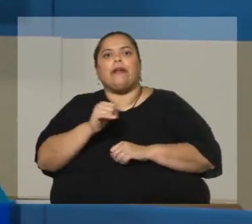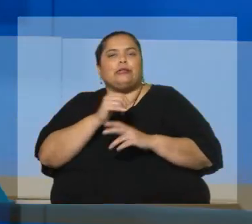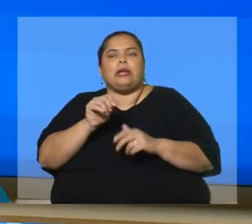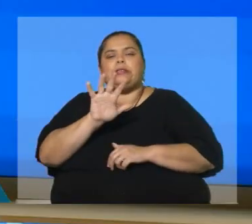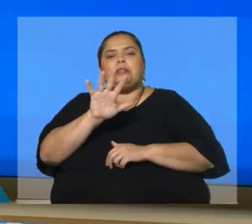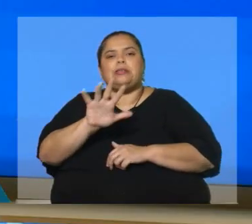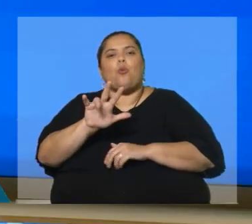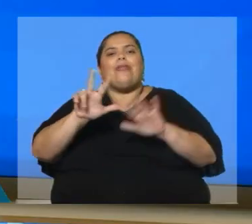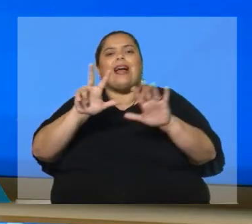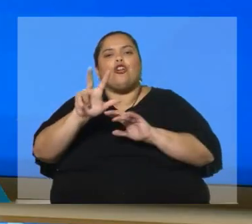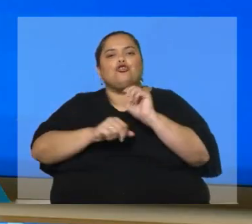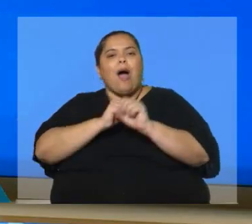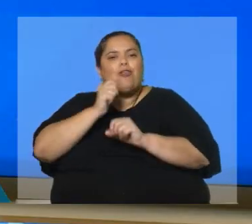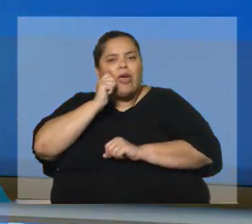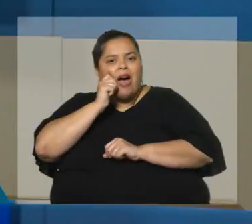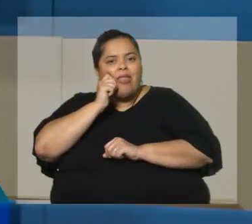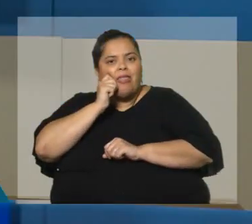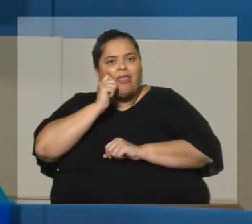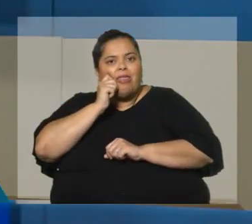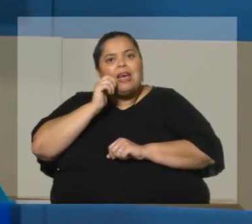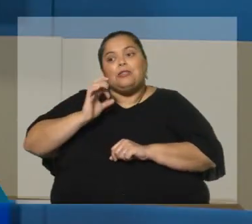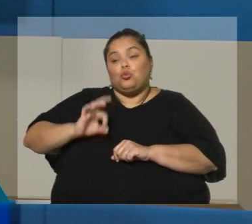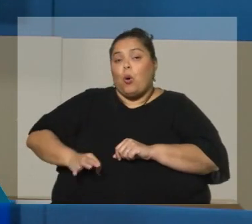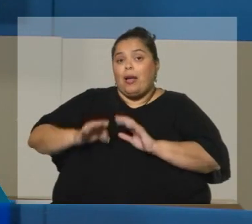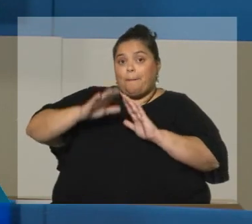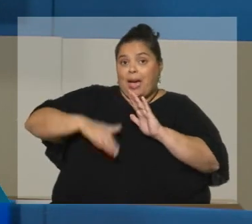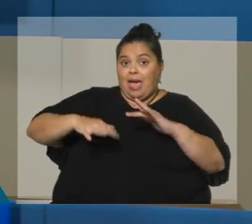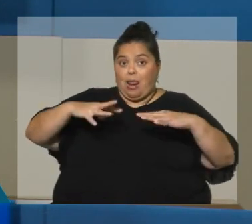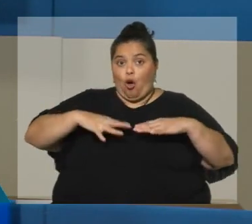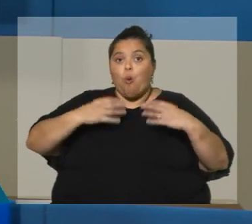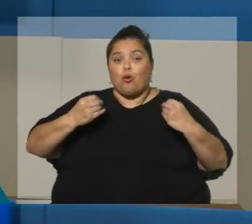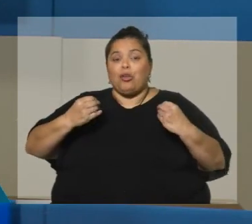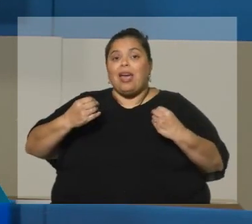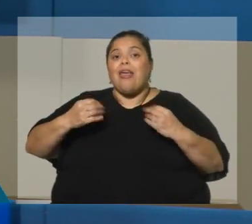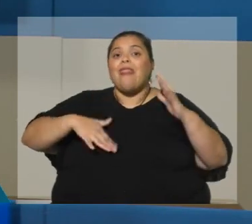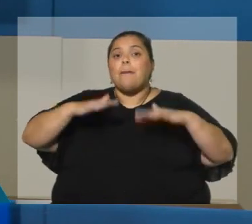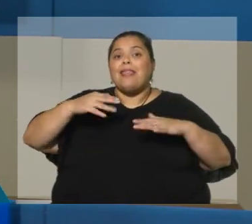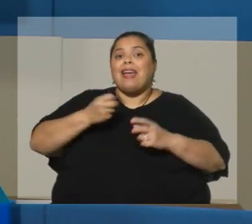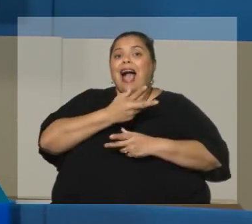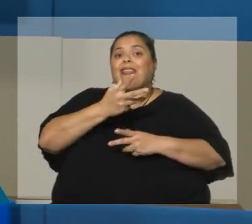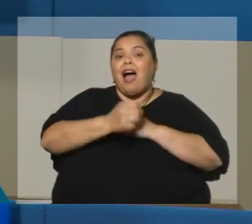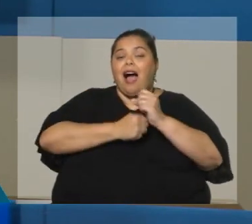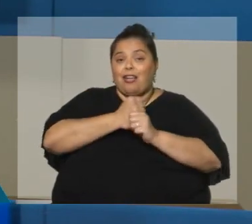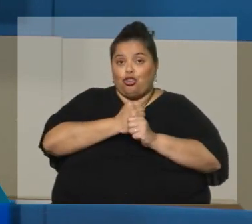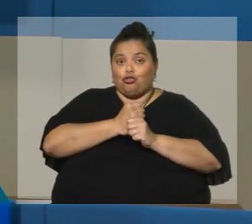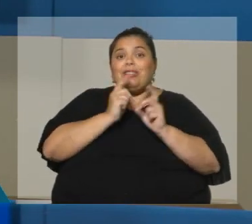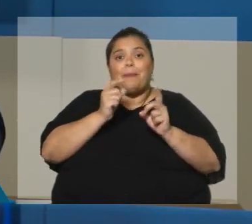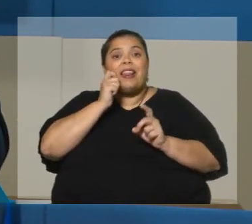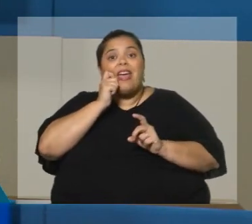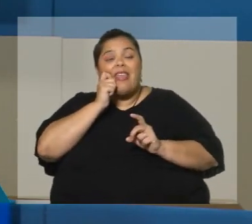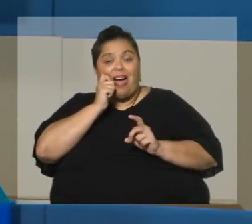Ahí le baja un poco lo que va a cobrar. Es probable que sí, porque va a depender de la cantidad de años de trabajo y de la edad al momento de jubilarse.